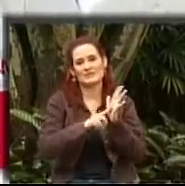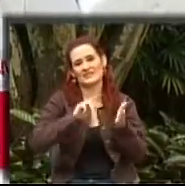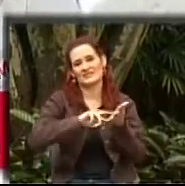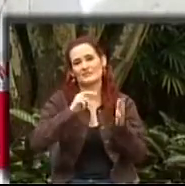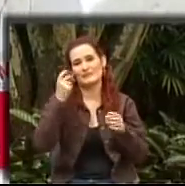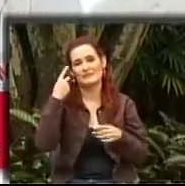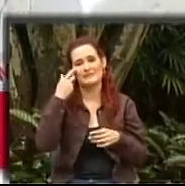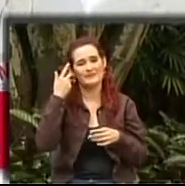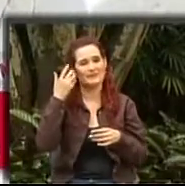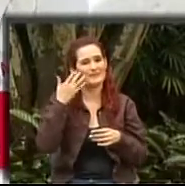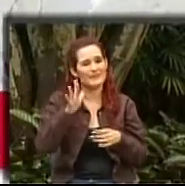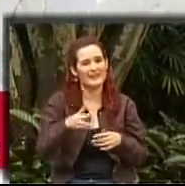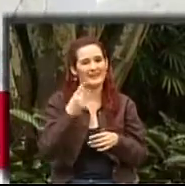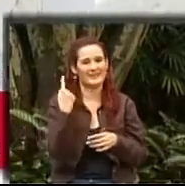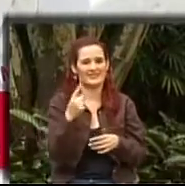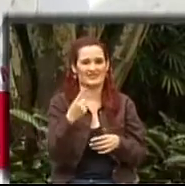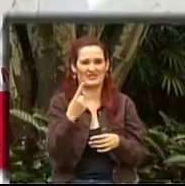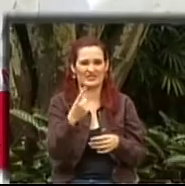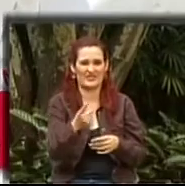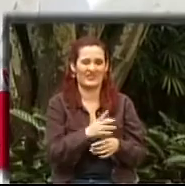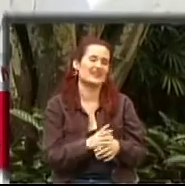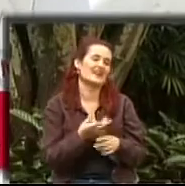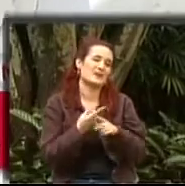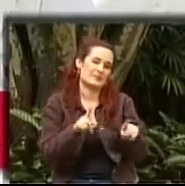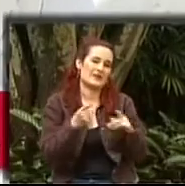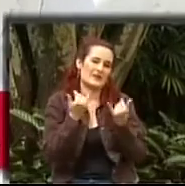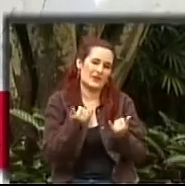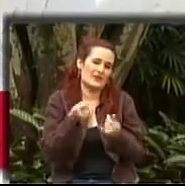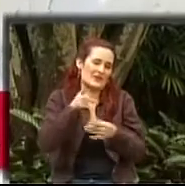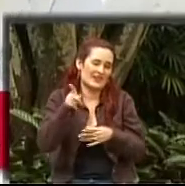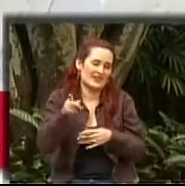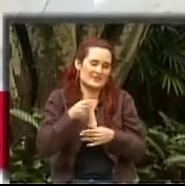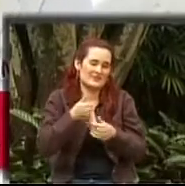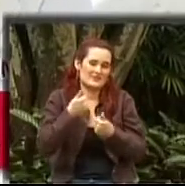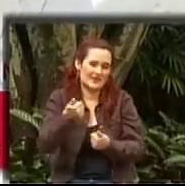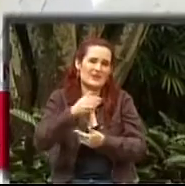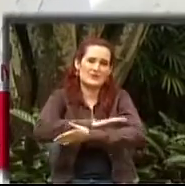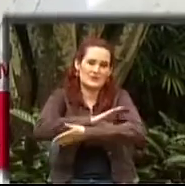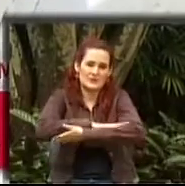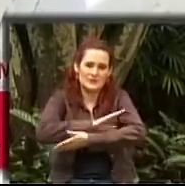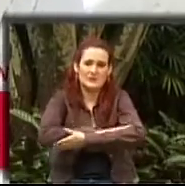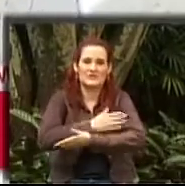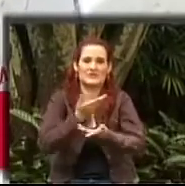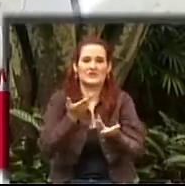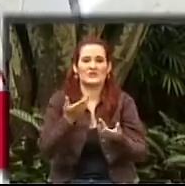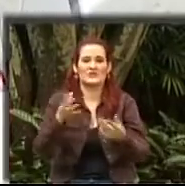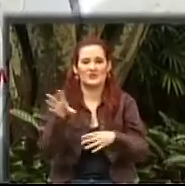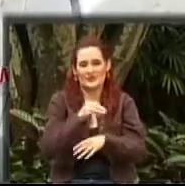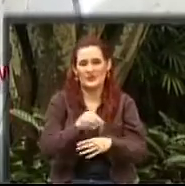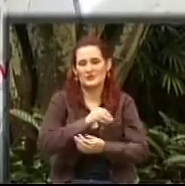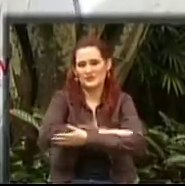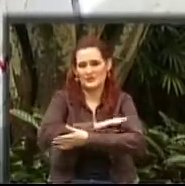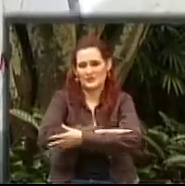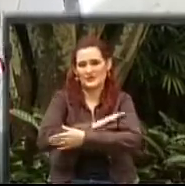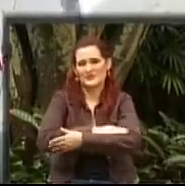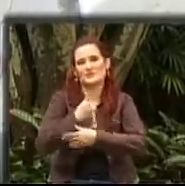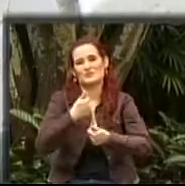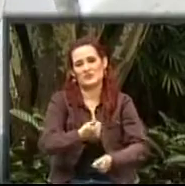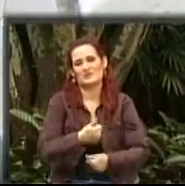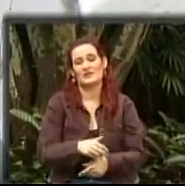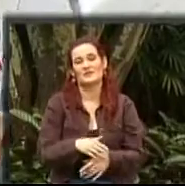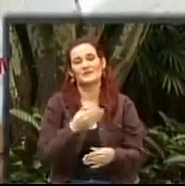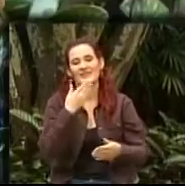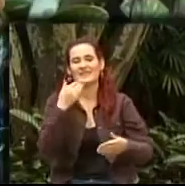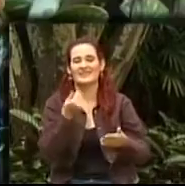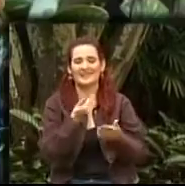¿Por qué? ¿Por qué me va a No, no me regañan. No, para nada. Usted es una persona muy juiciosa, un niño muy juicioso. Eso está, gracias